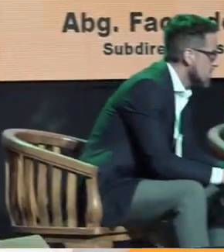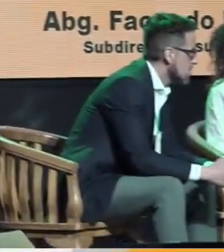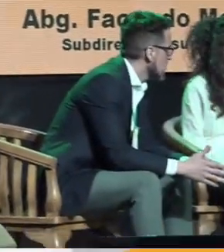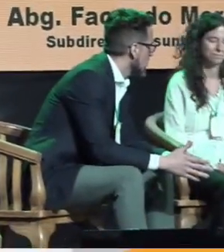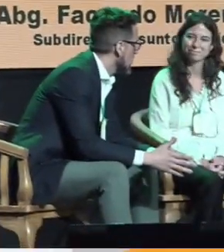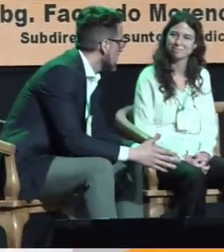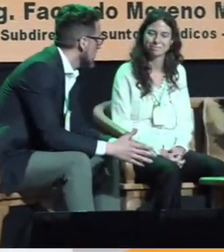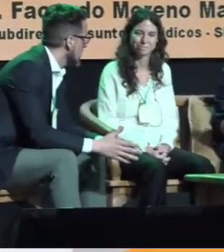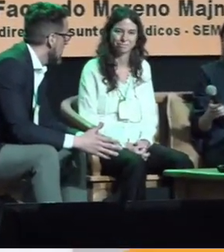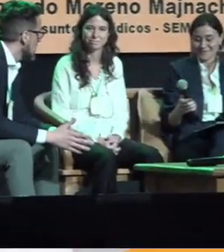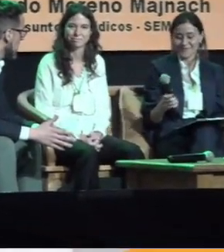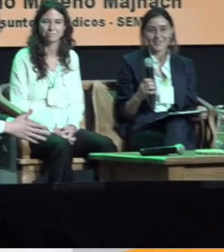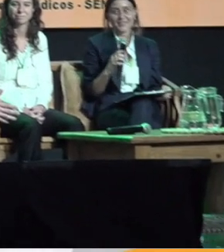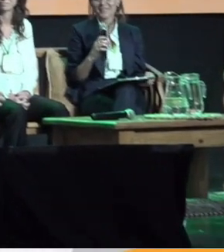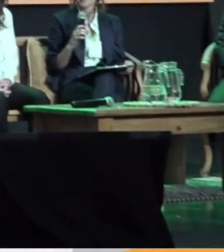en compañía del panel